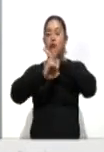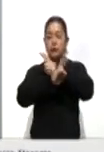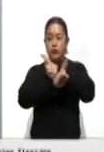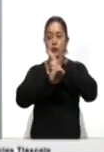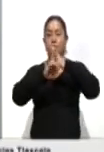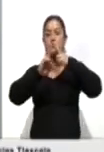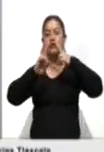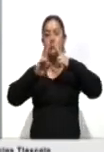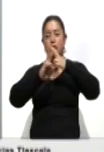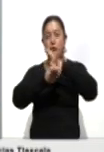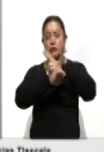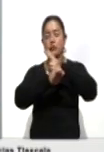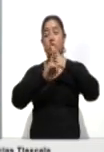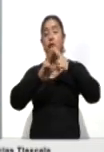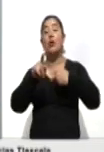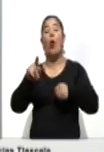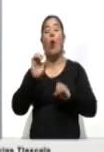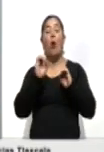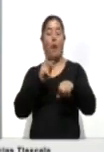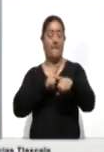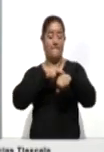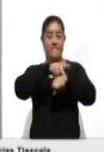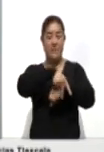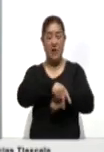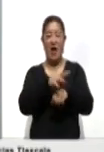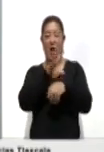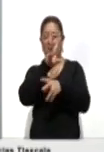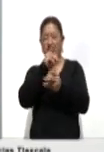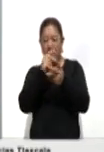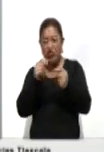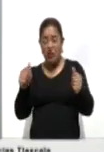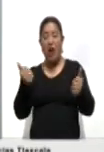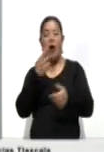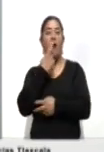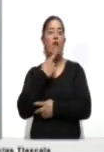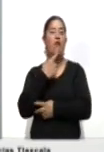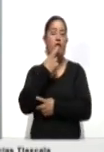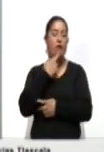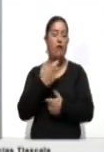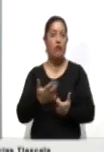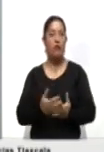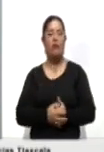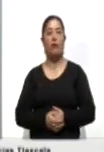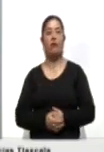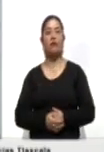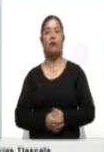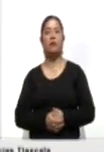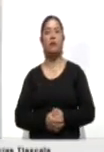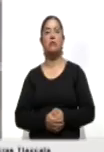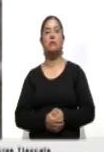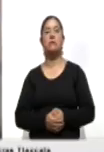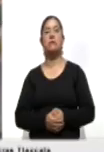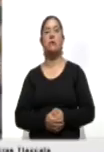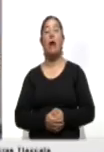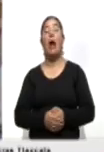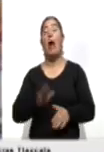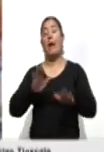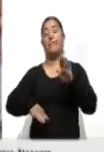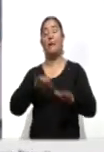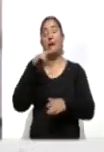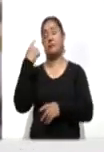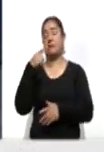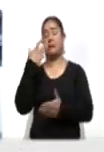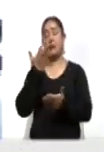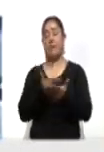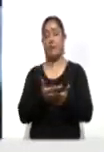con la piel seca, roja, entonces esto puede desencadenar hasta un periodo de inconsciencia. Ante la presencia de